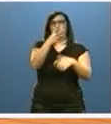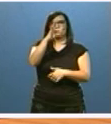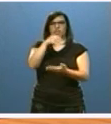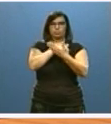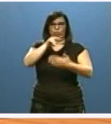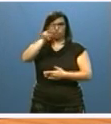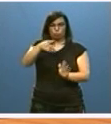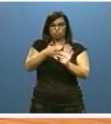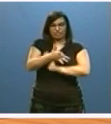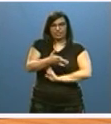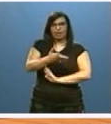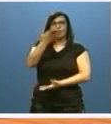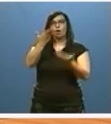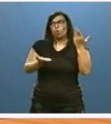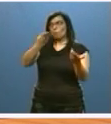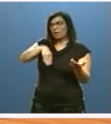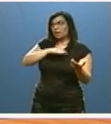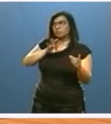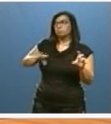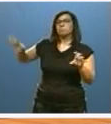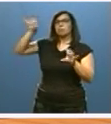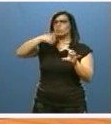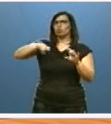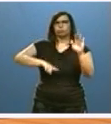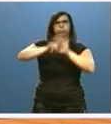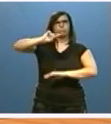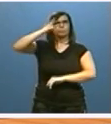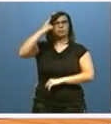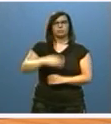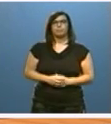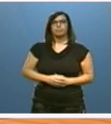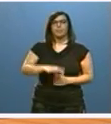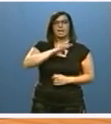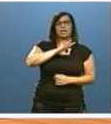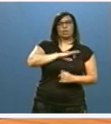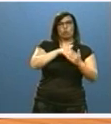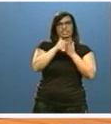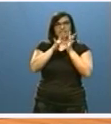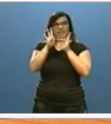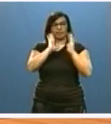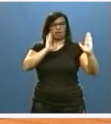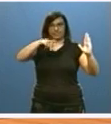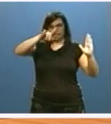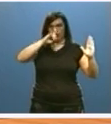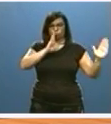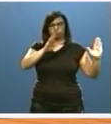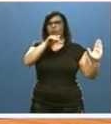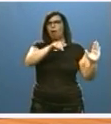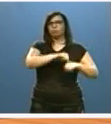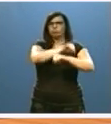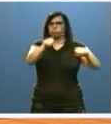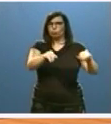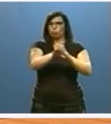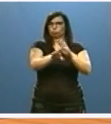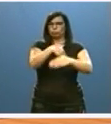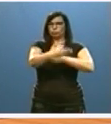siendo la comunidad española con mayor crecimiento. En el periodo de enero-abril de 2016 se mantiene esa gran fortaleza,